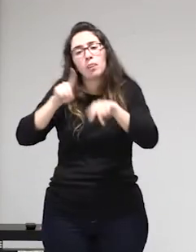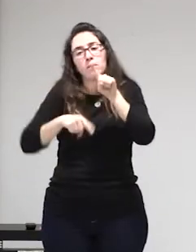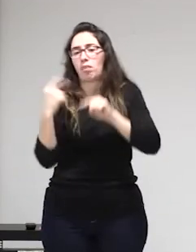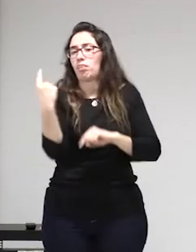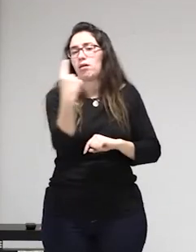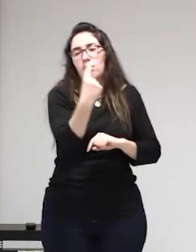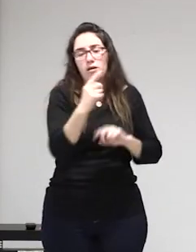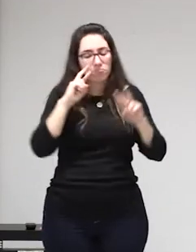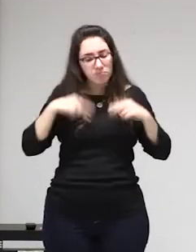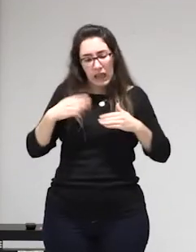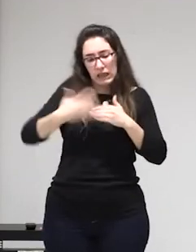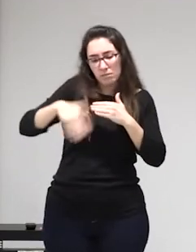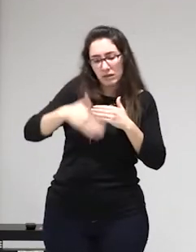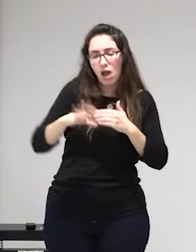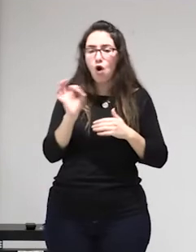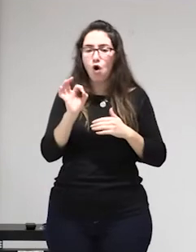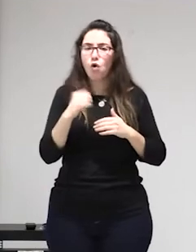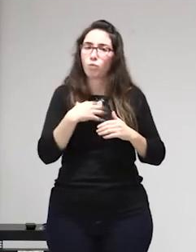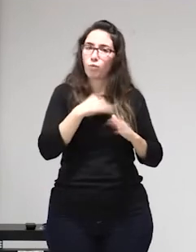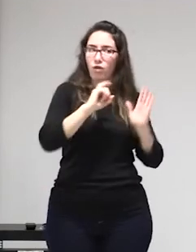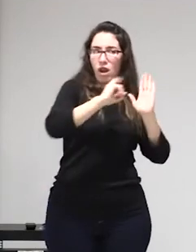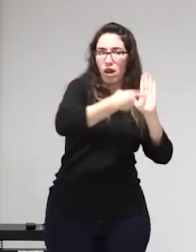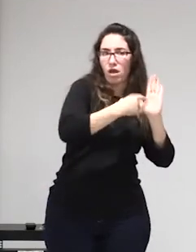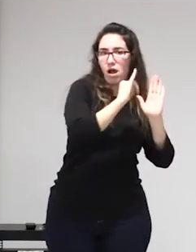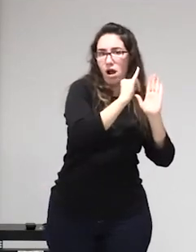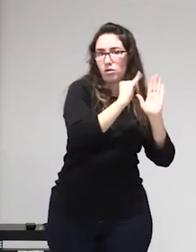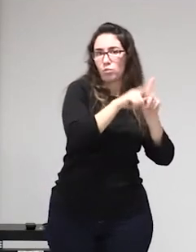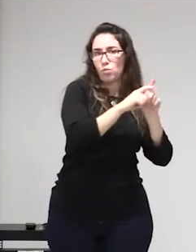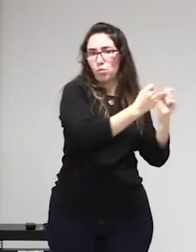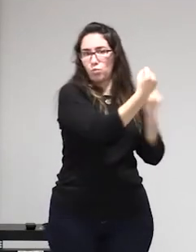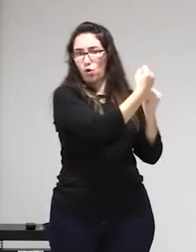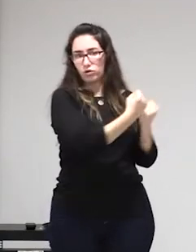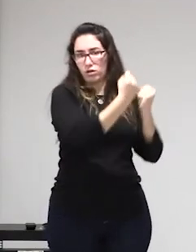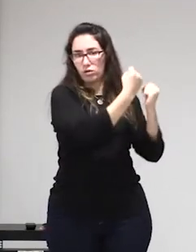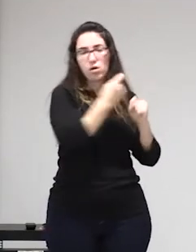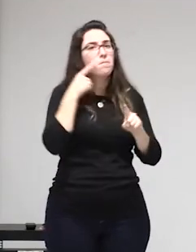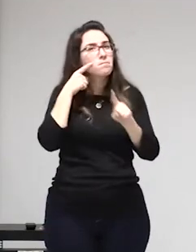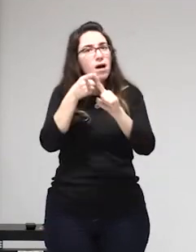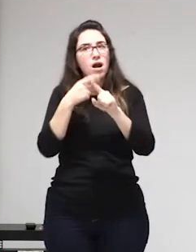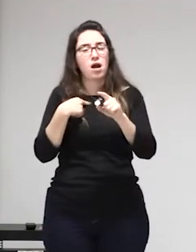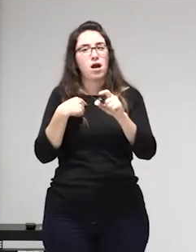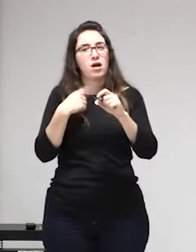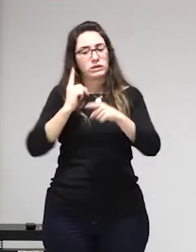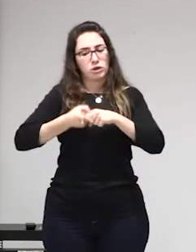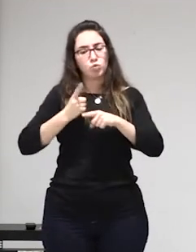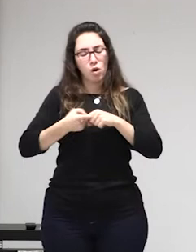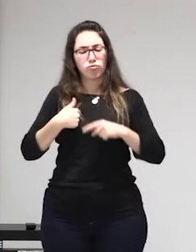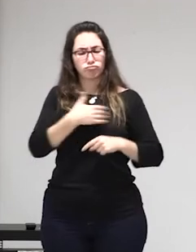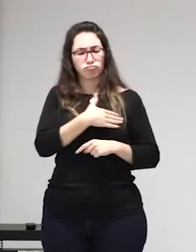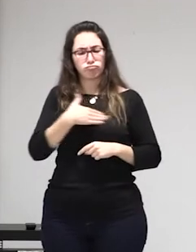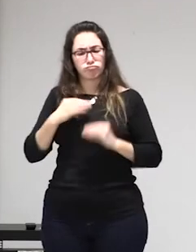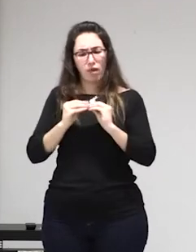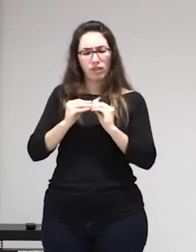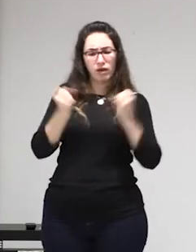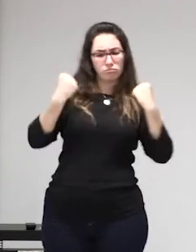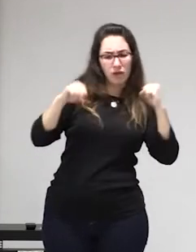vale ya esto voy a decir cualquier cursillo de educación sexual básica de los que se dan en los institutos